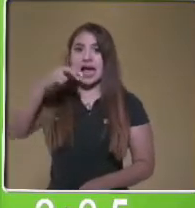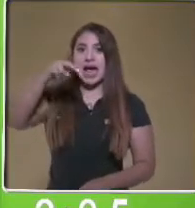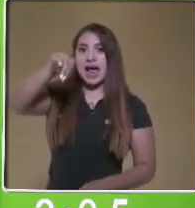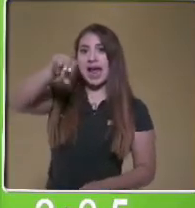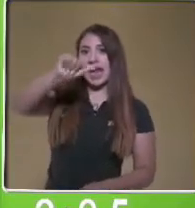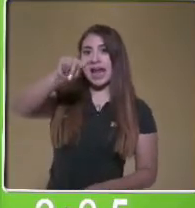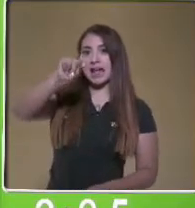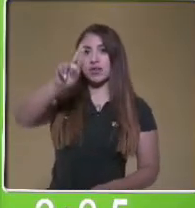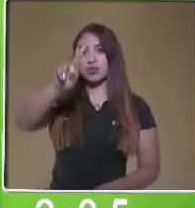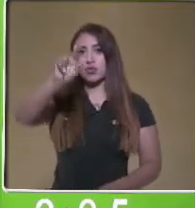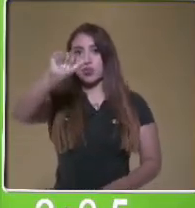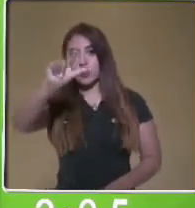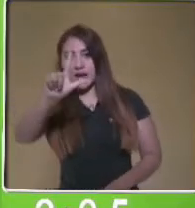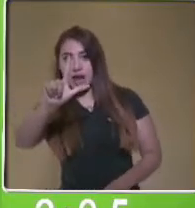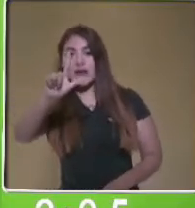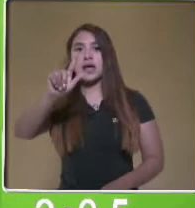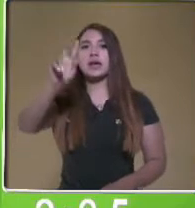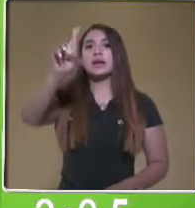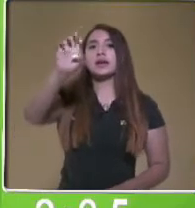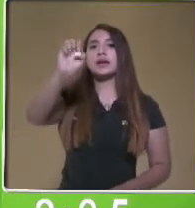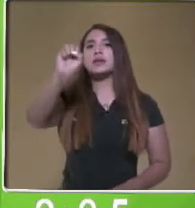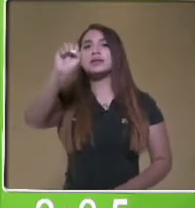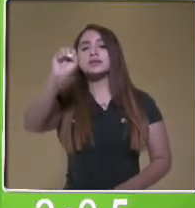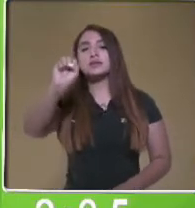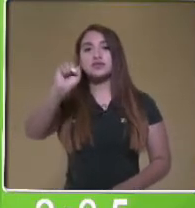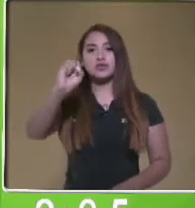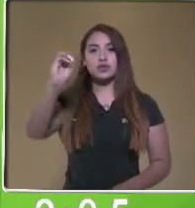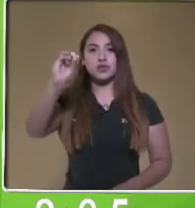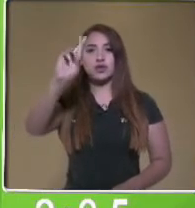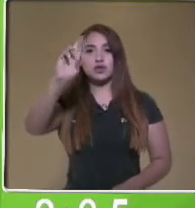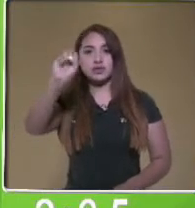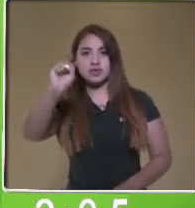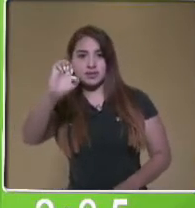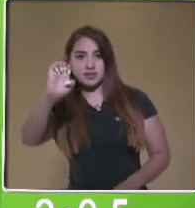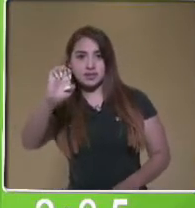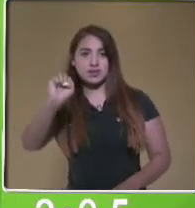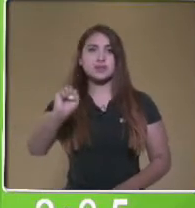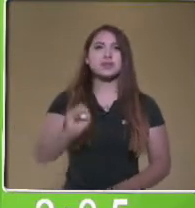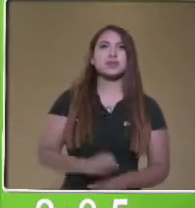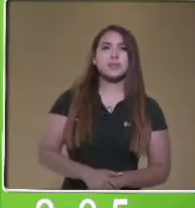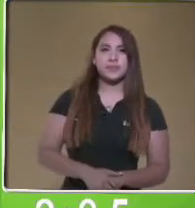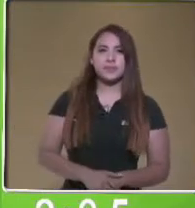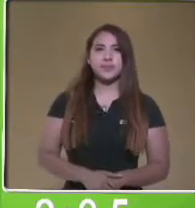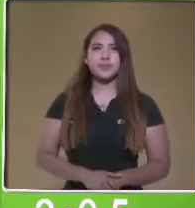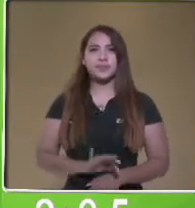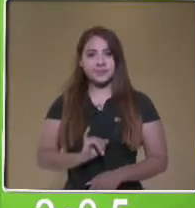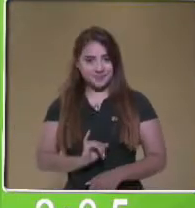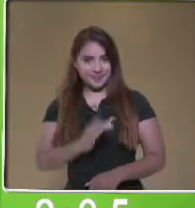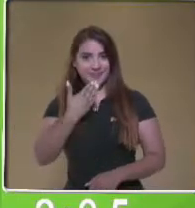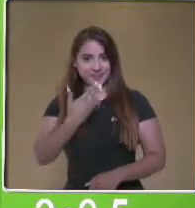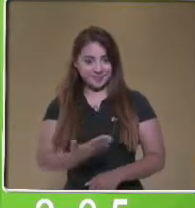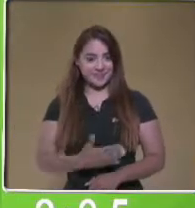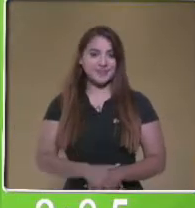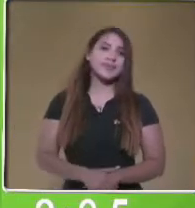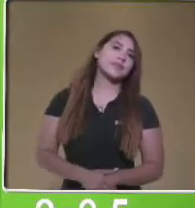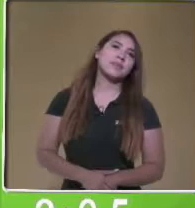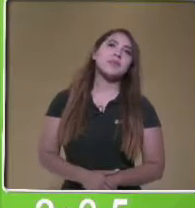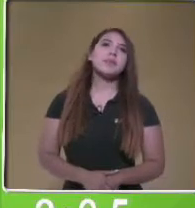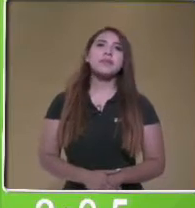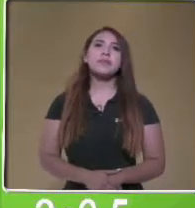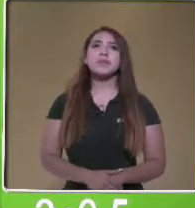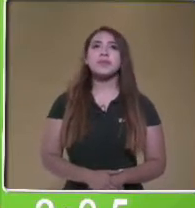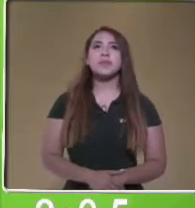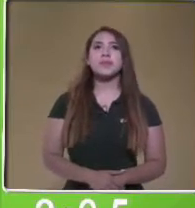resources. Repitan después de mí. Natural resources. Muy bien. Y el primer